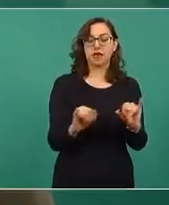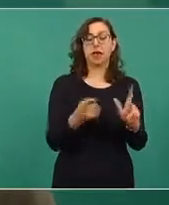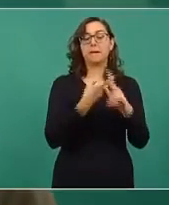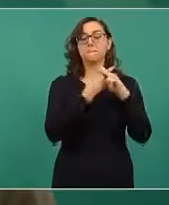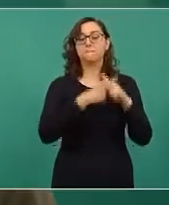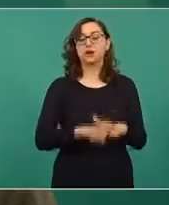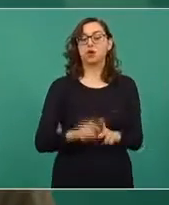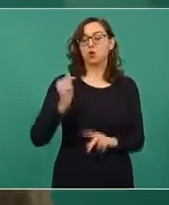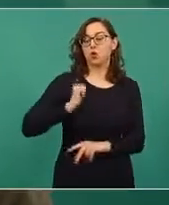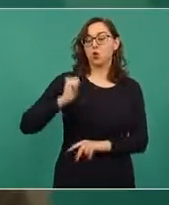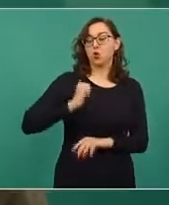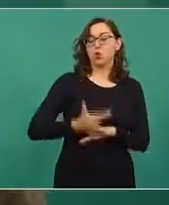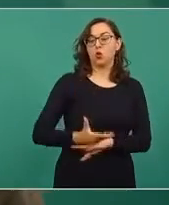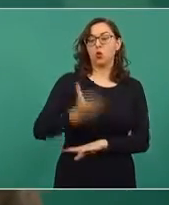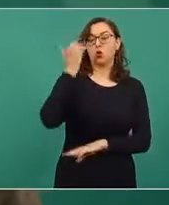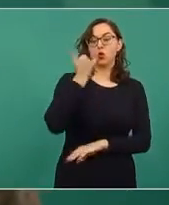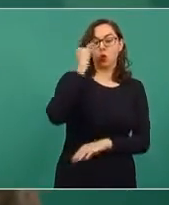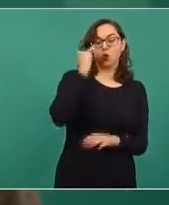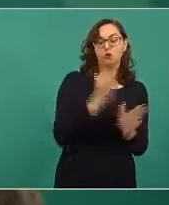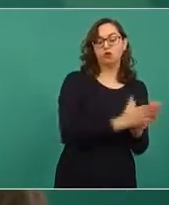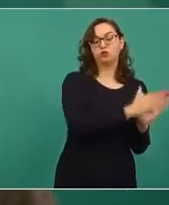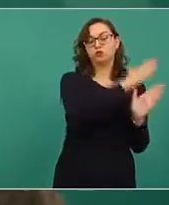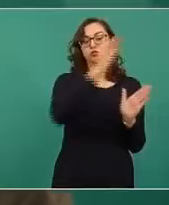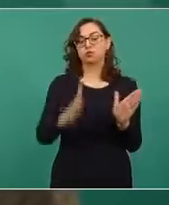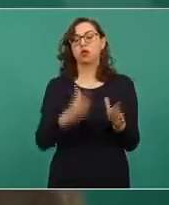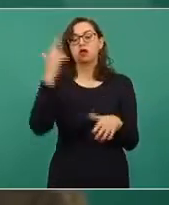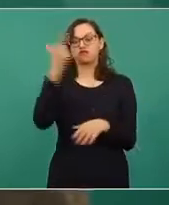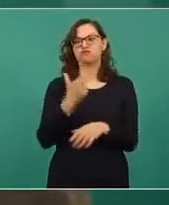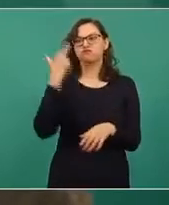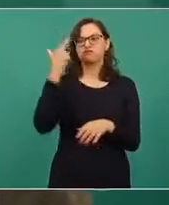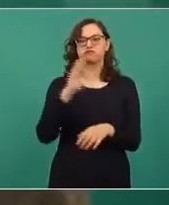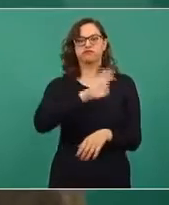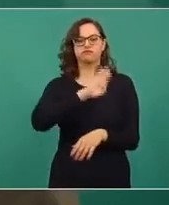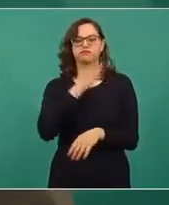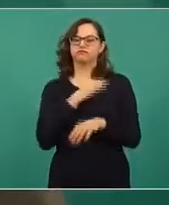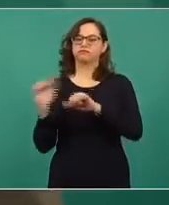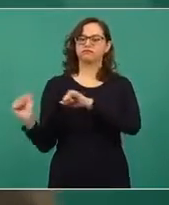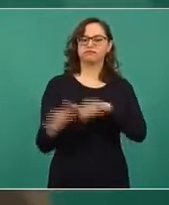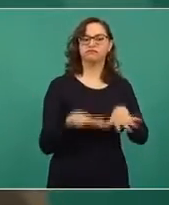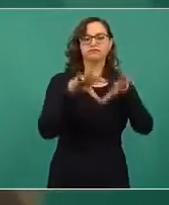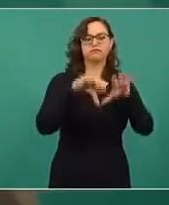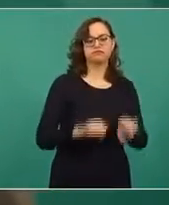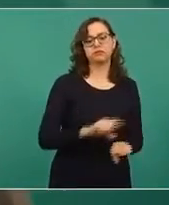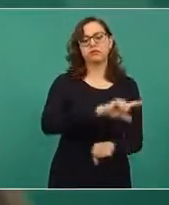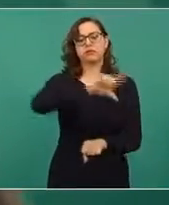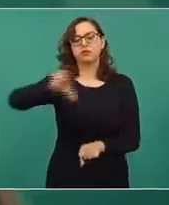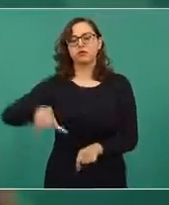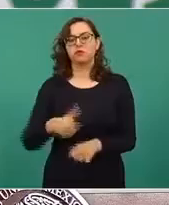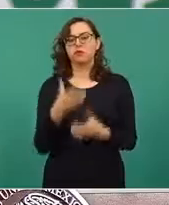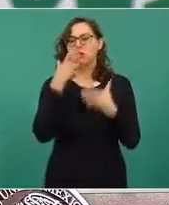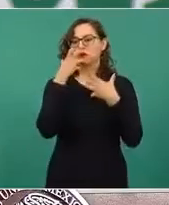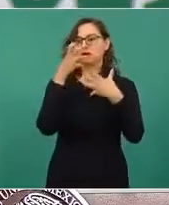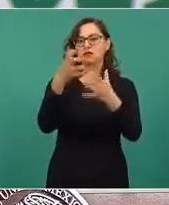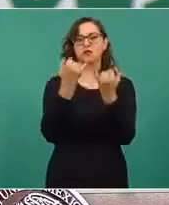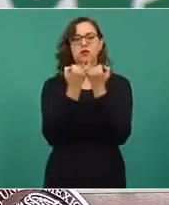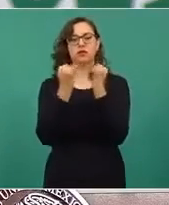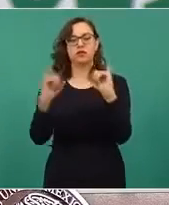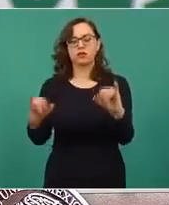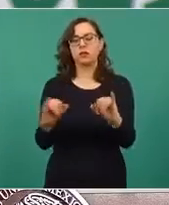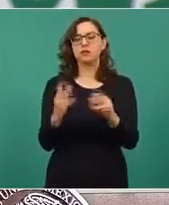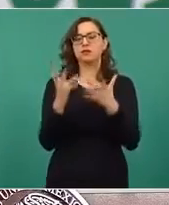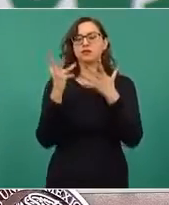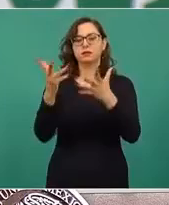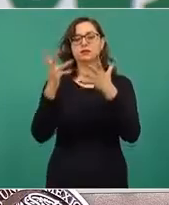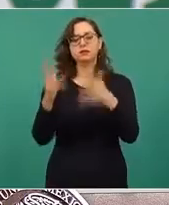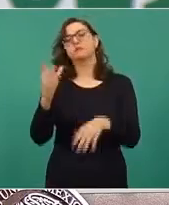virreinato, el grito de independencia, los sentimientos de la nación y el ideal de Vicente Guerrero, la patria es primero,